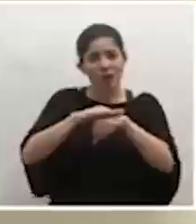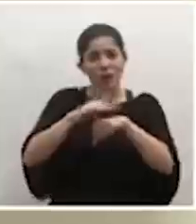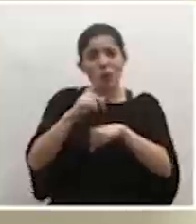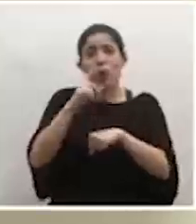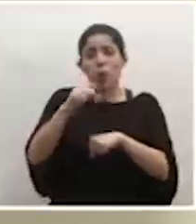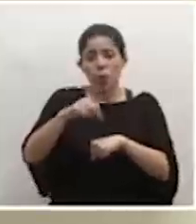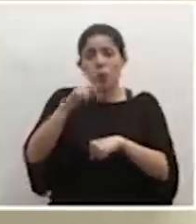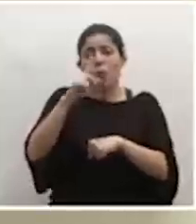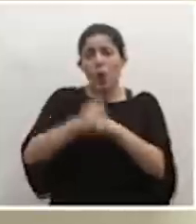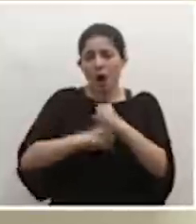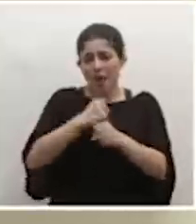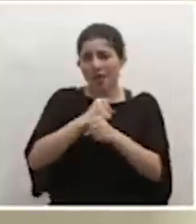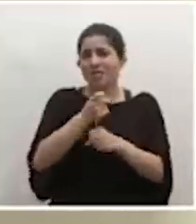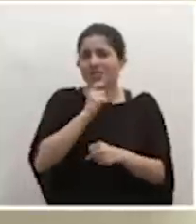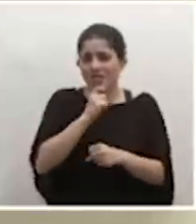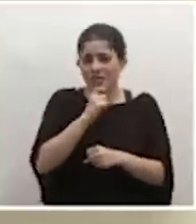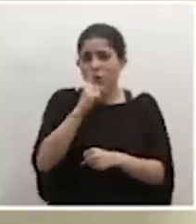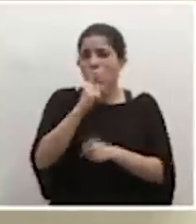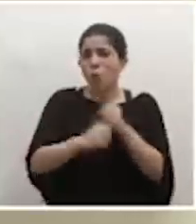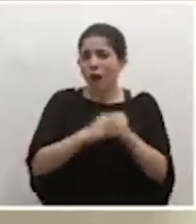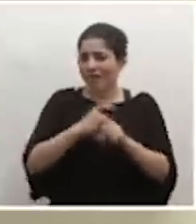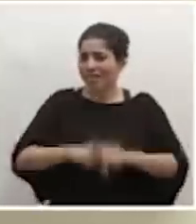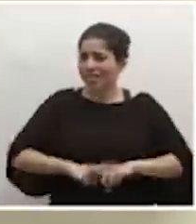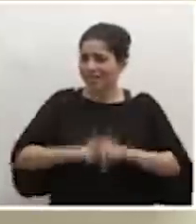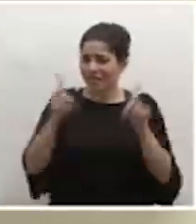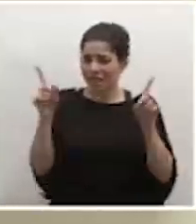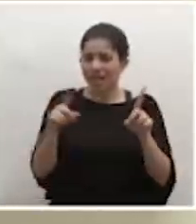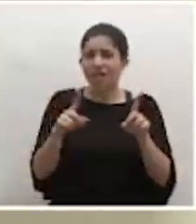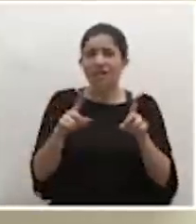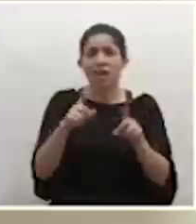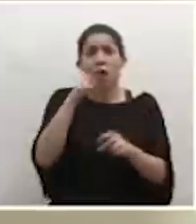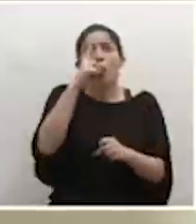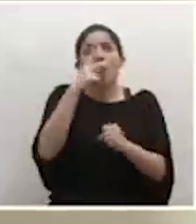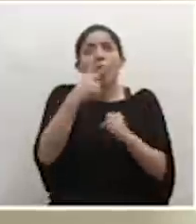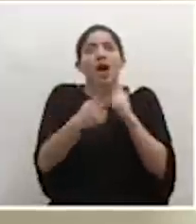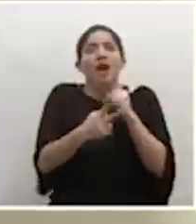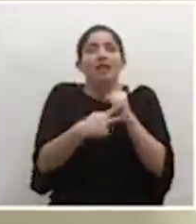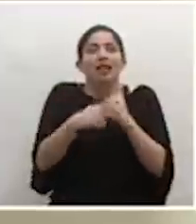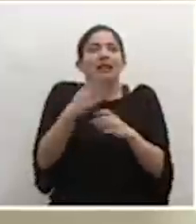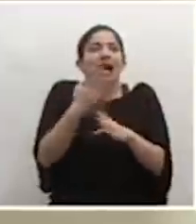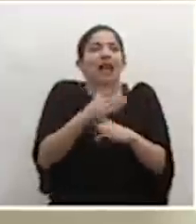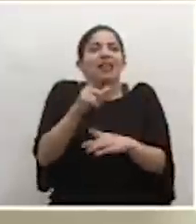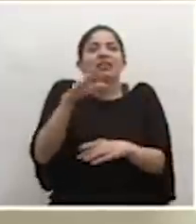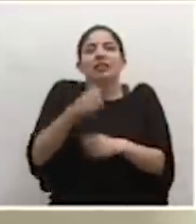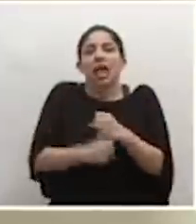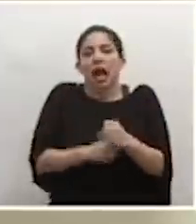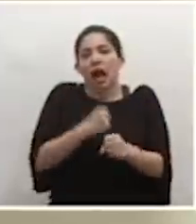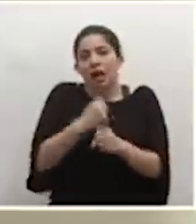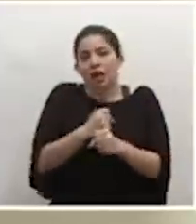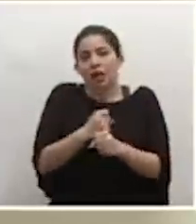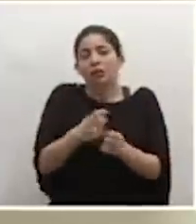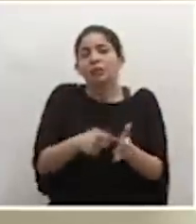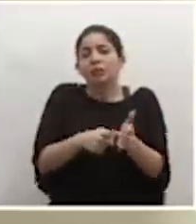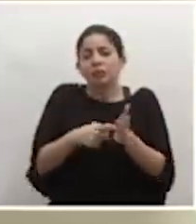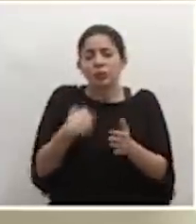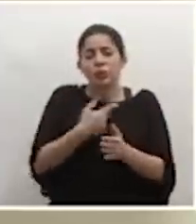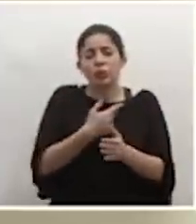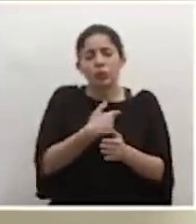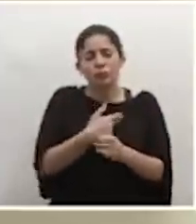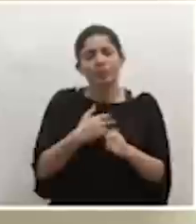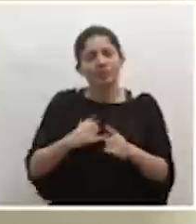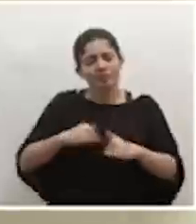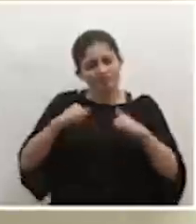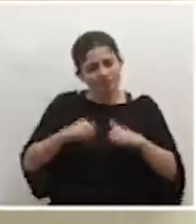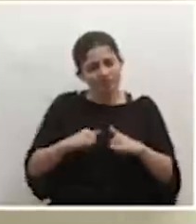año difícil, es un año diferente, es un año de una vez en el siglo posiblemente que amerita que tengamos cierta contención,